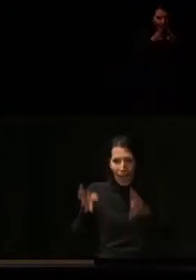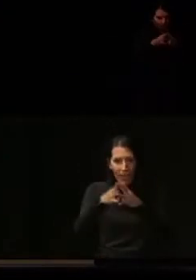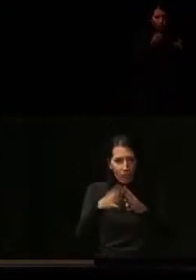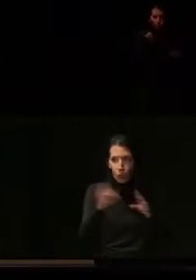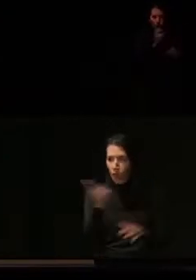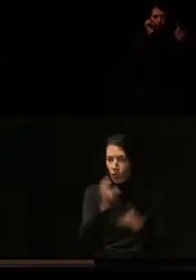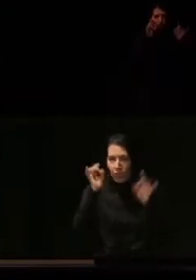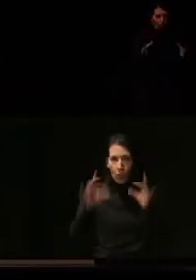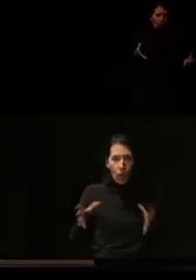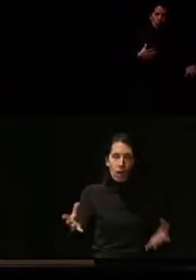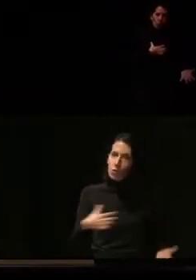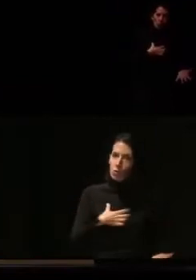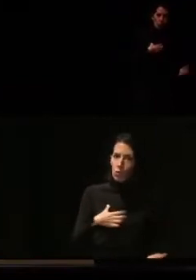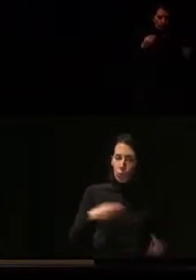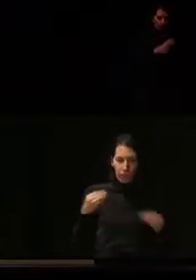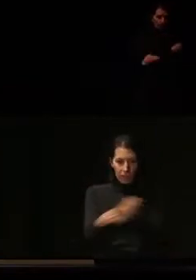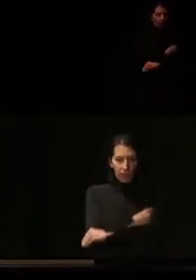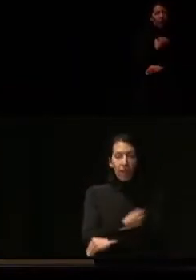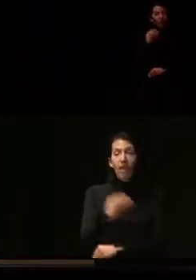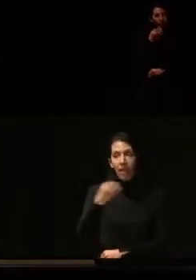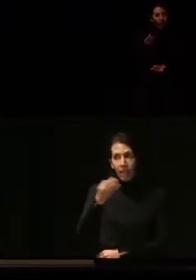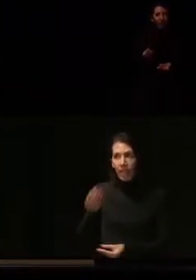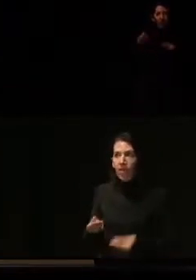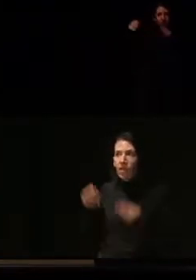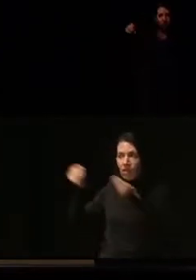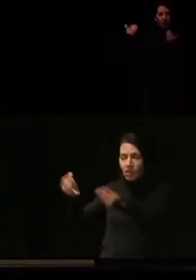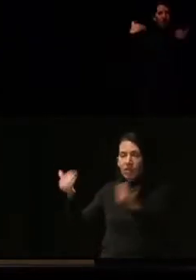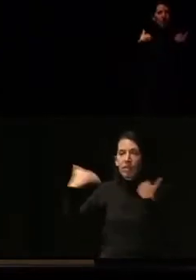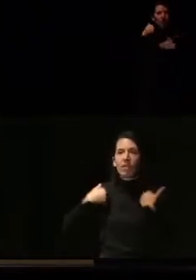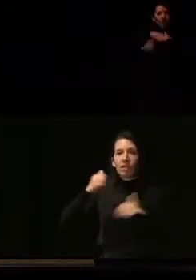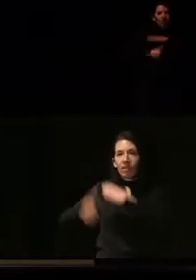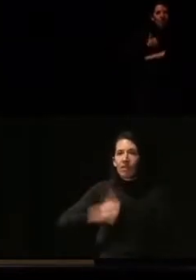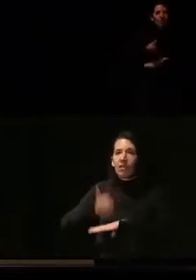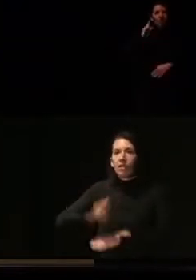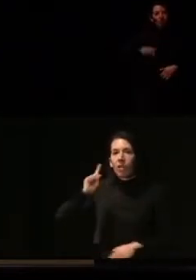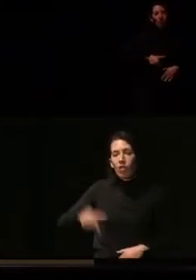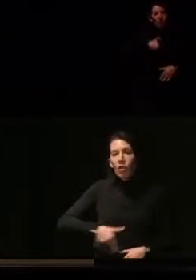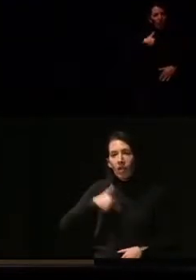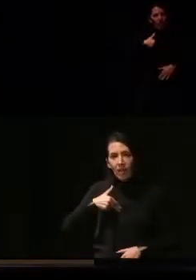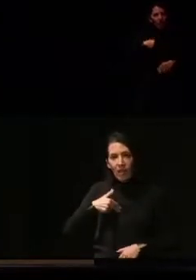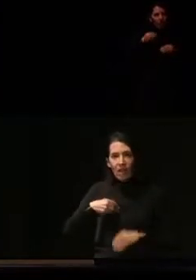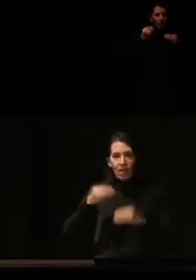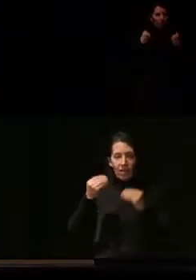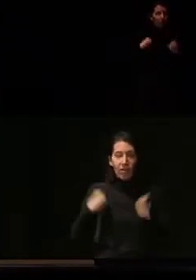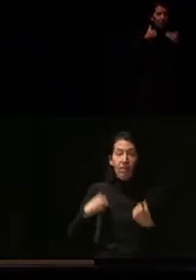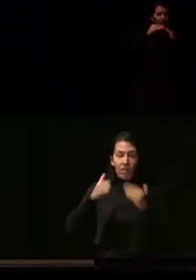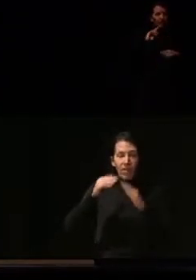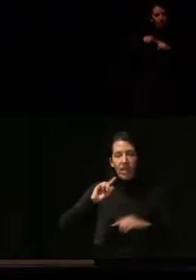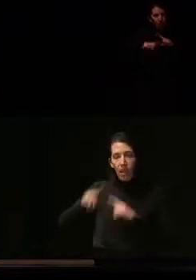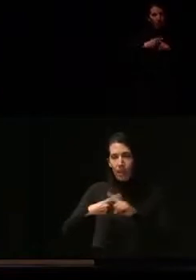realce desde la Dirección General de la Vivienda y la Rehabilitación. Muchas gracias a todos.